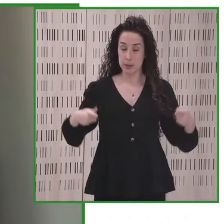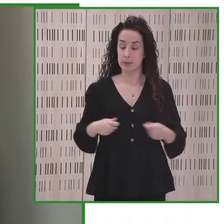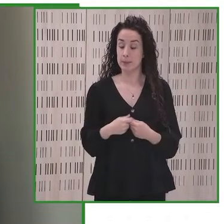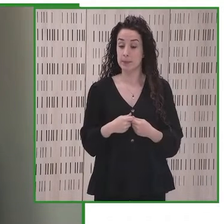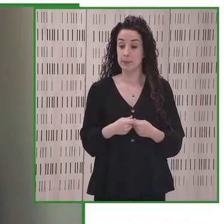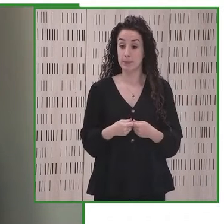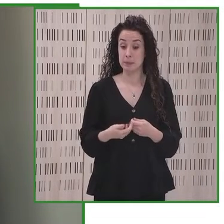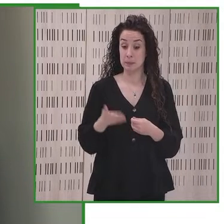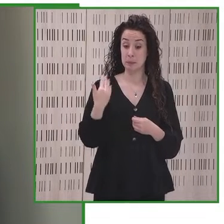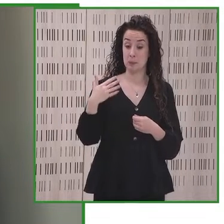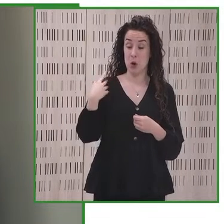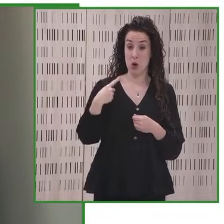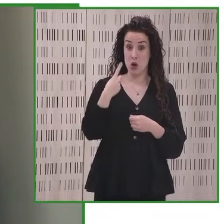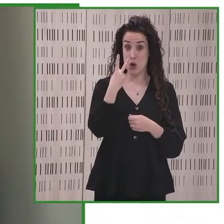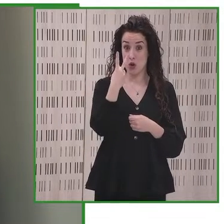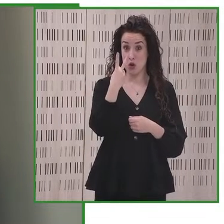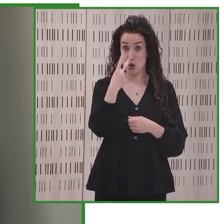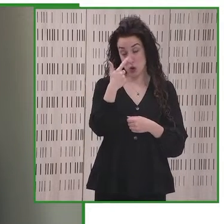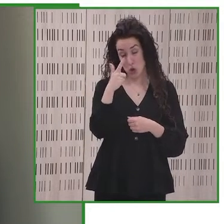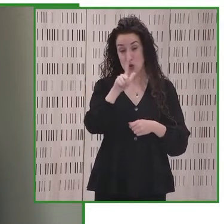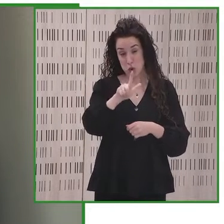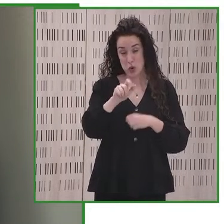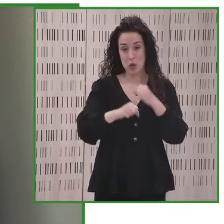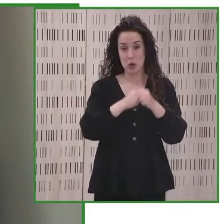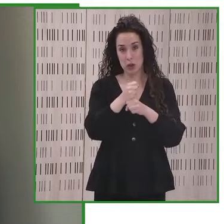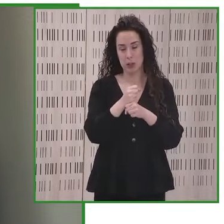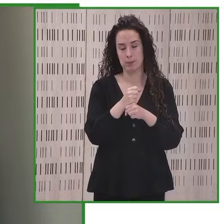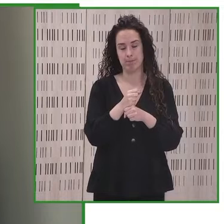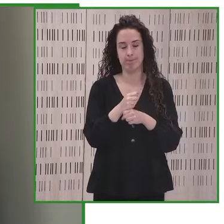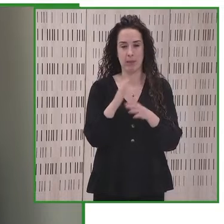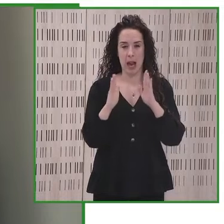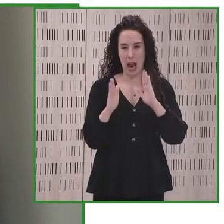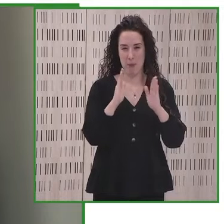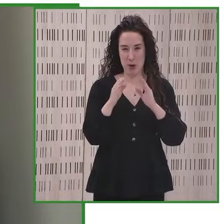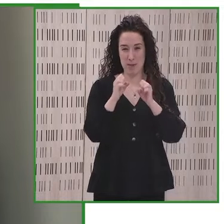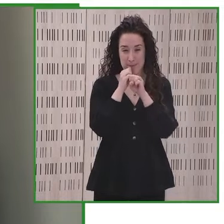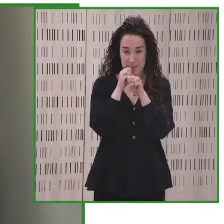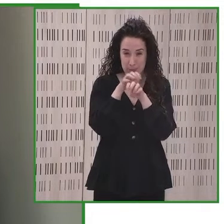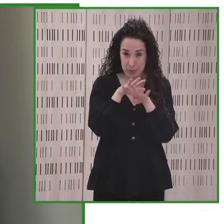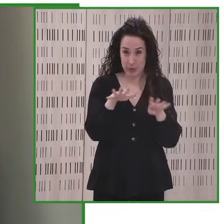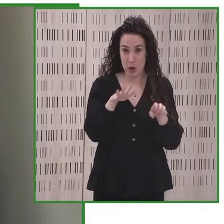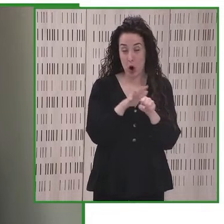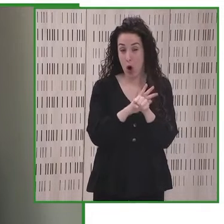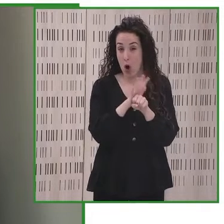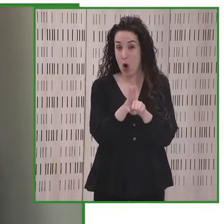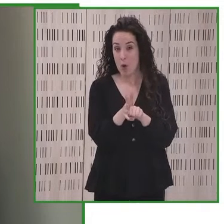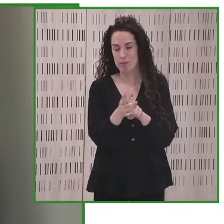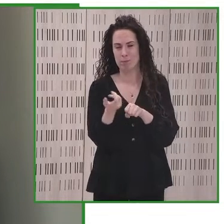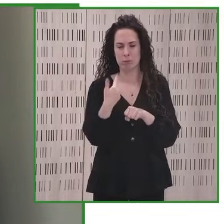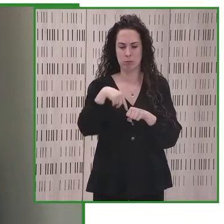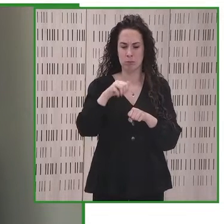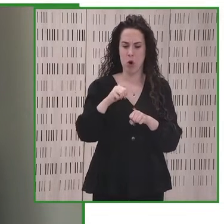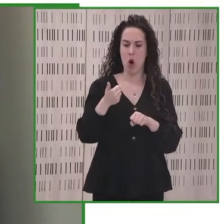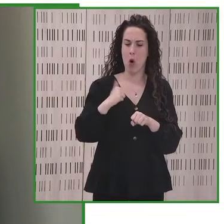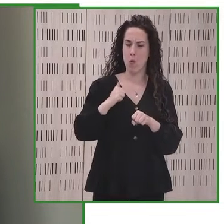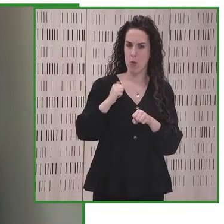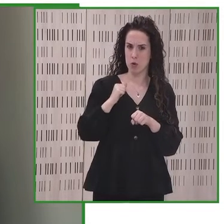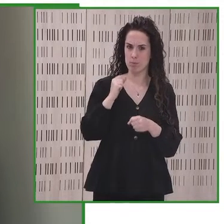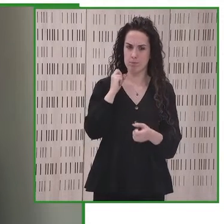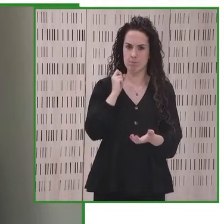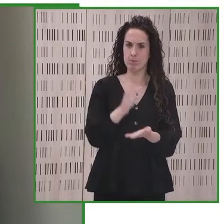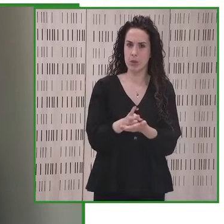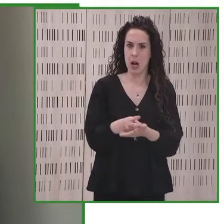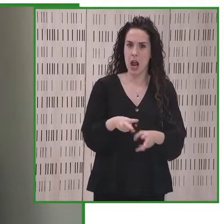Estos últimos dos años, debido a la pandemia por COVID-19 se han generado nuevas oportunidades y desafíos para la innovación en temas de